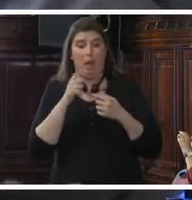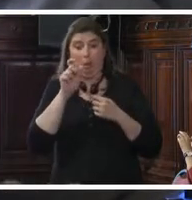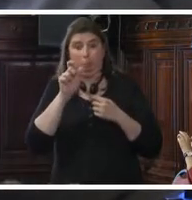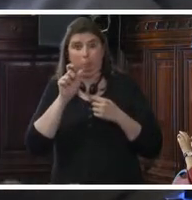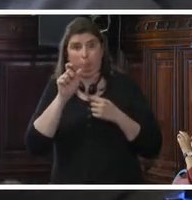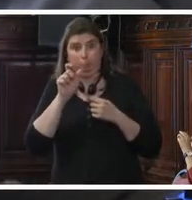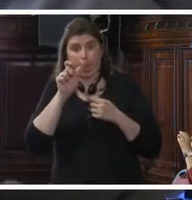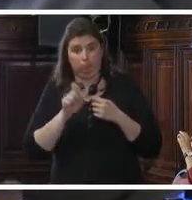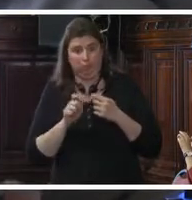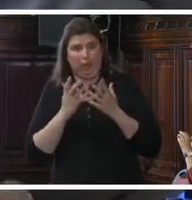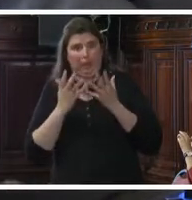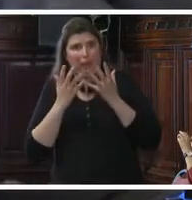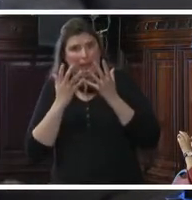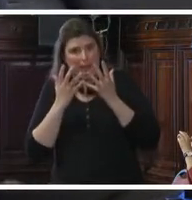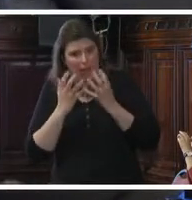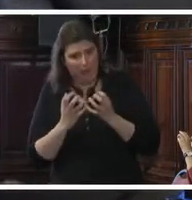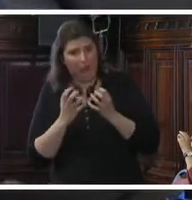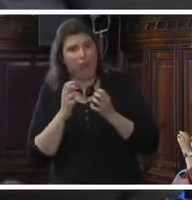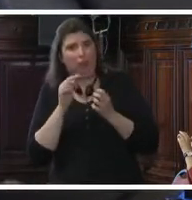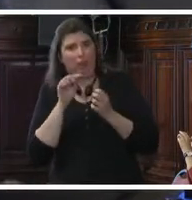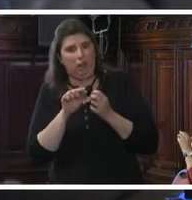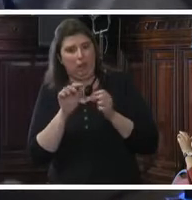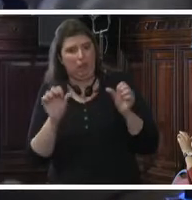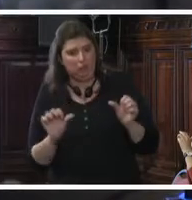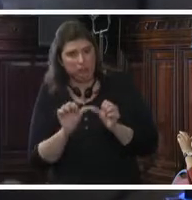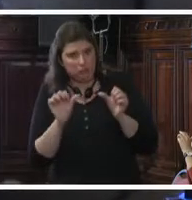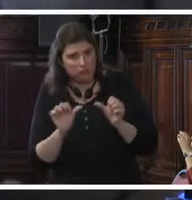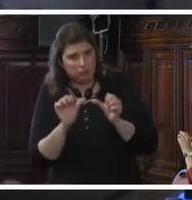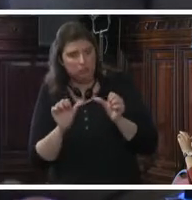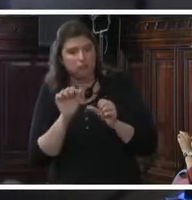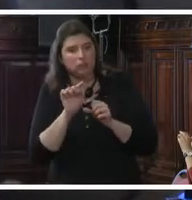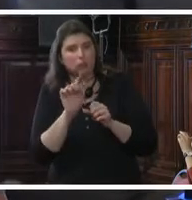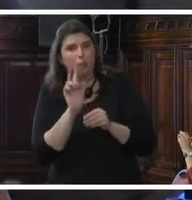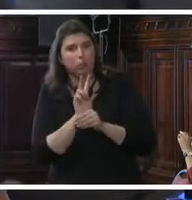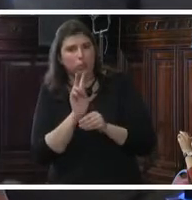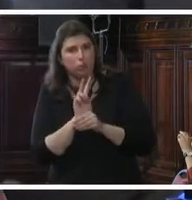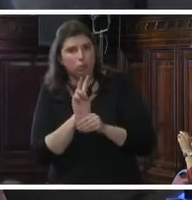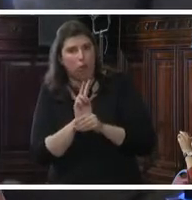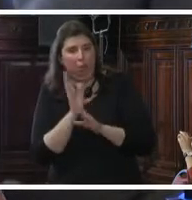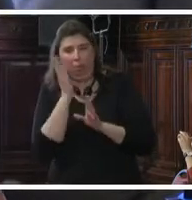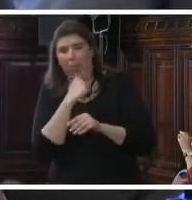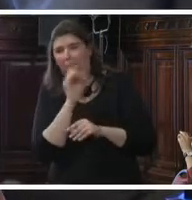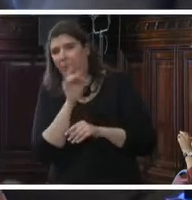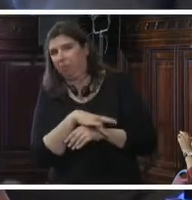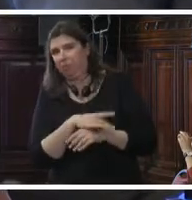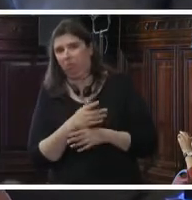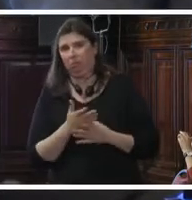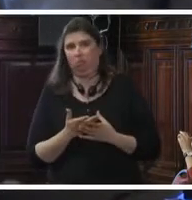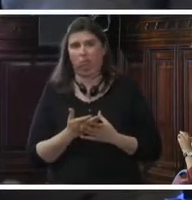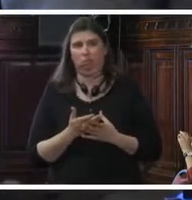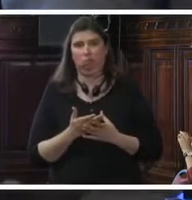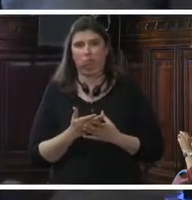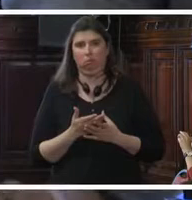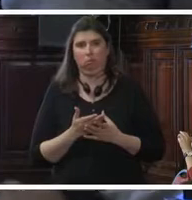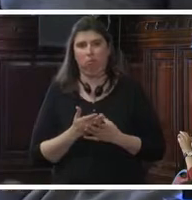de a quienes corresponde esta protección, de no atenderla, de no atender